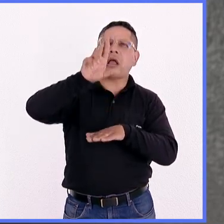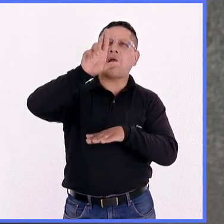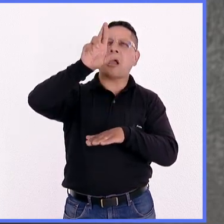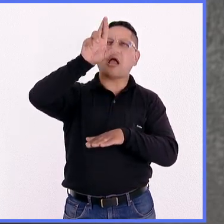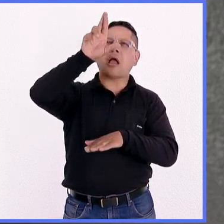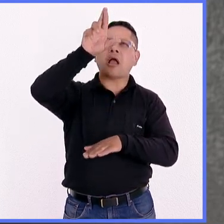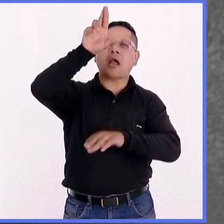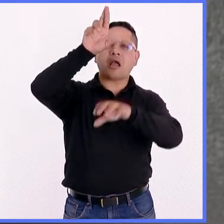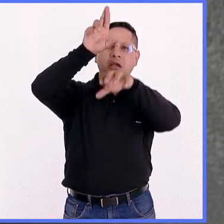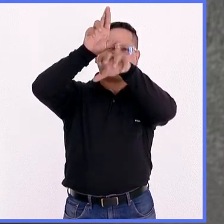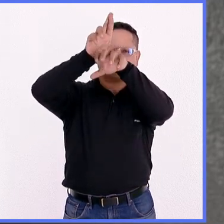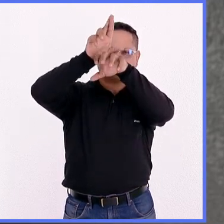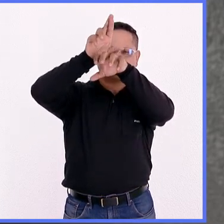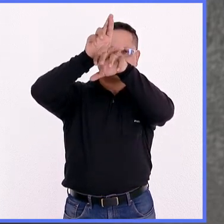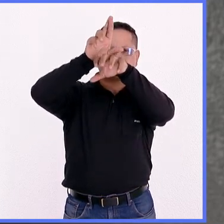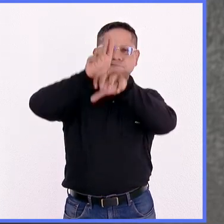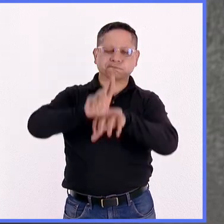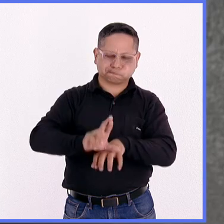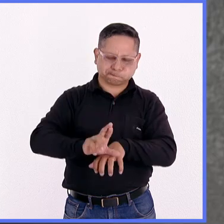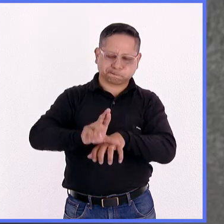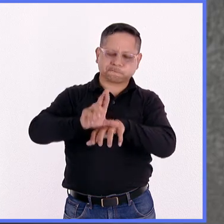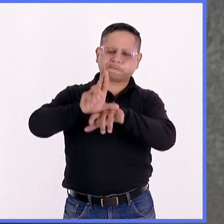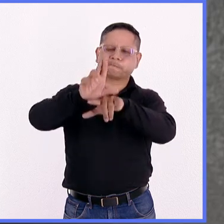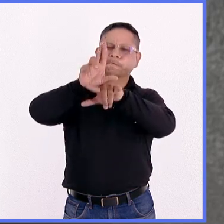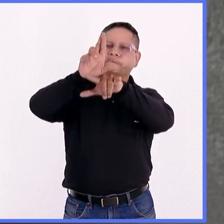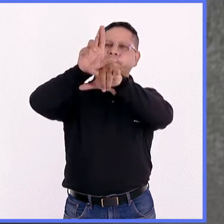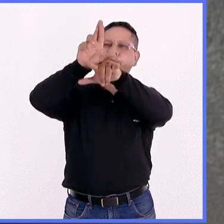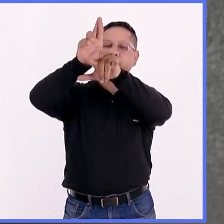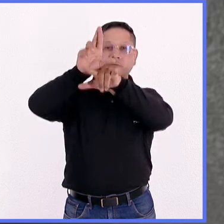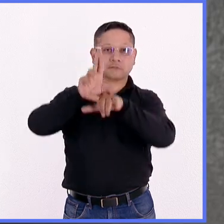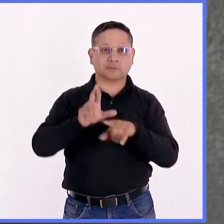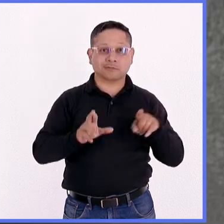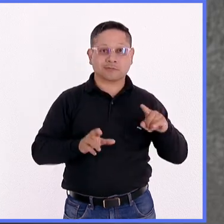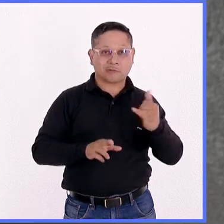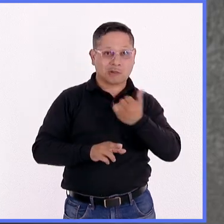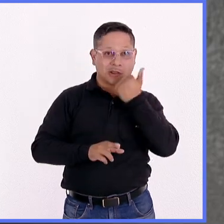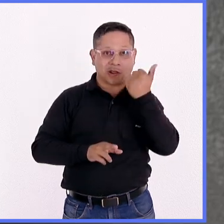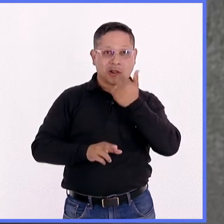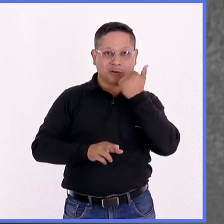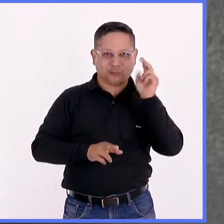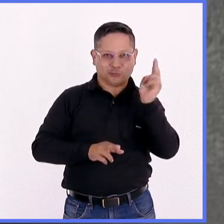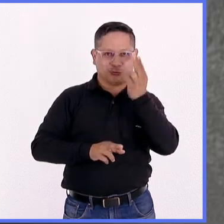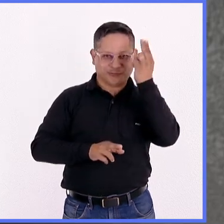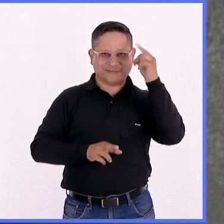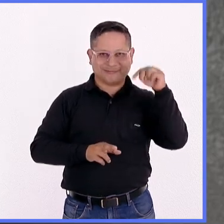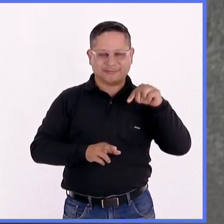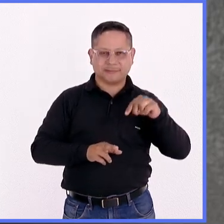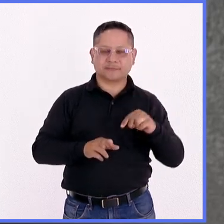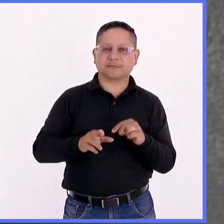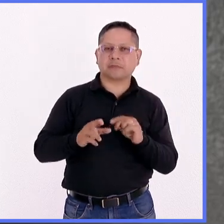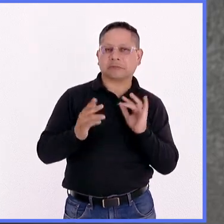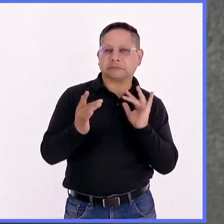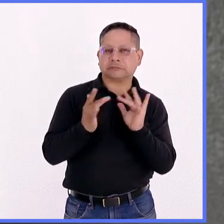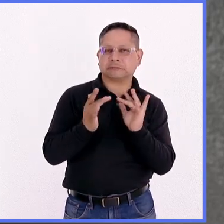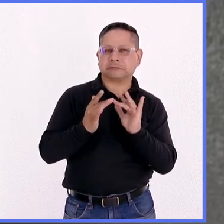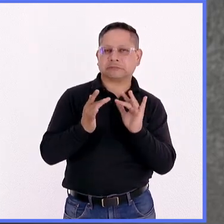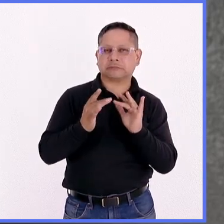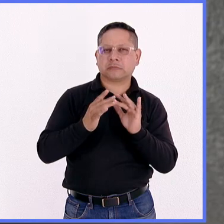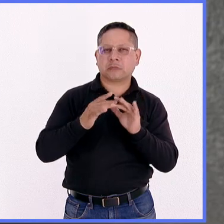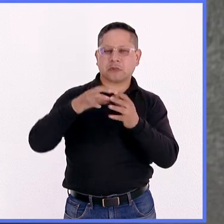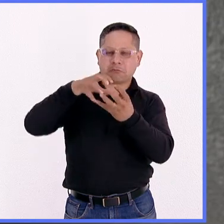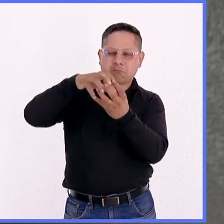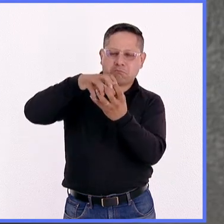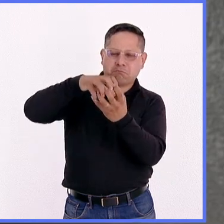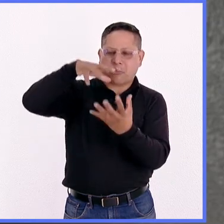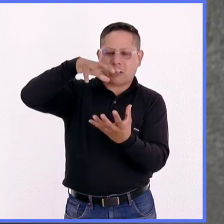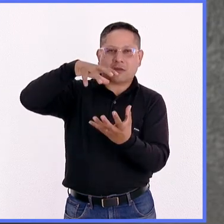Y justo unos estudiantes de la UNAM tenían un sensor de presión para desacoplar